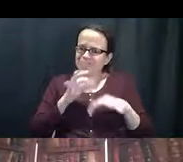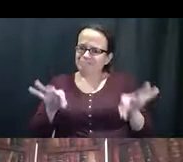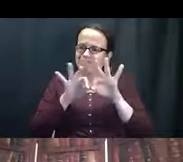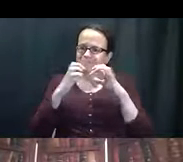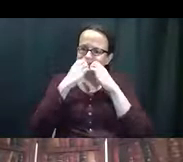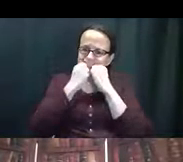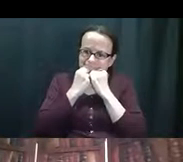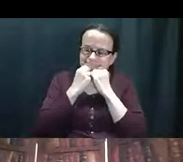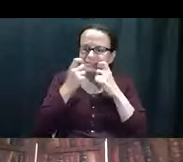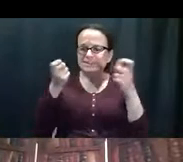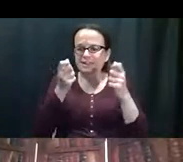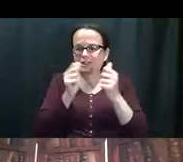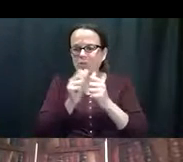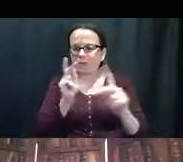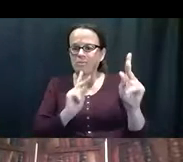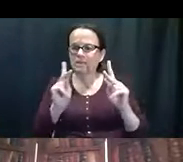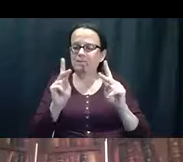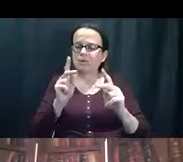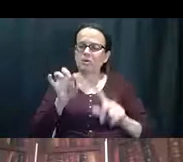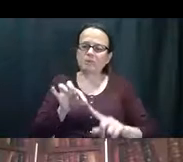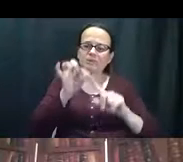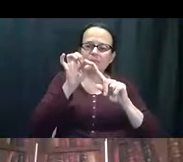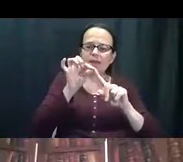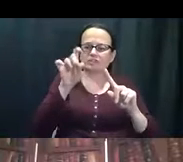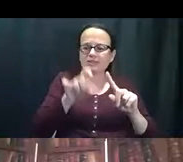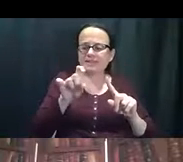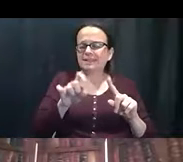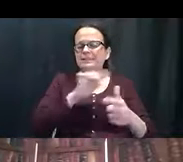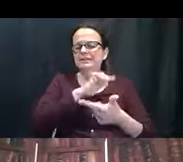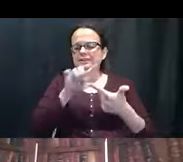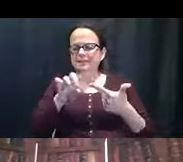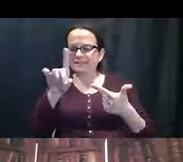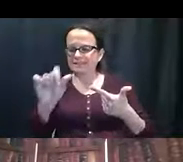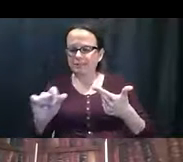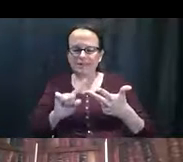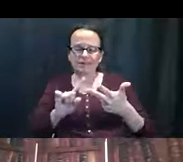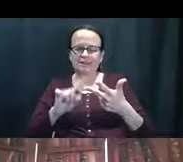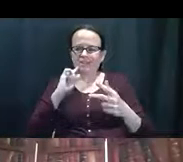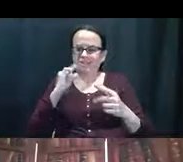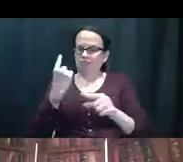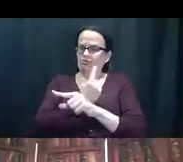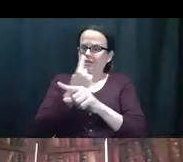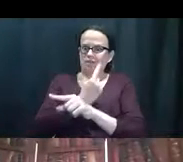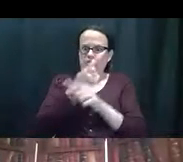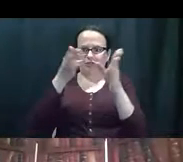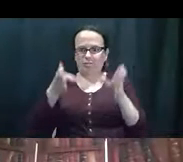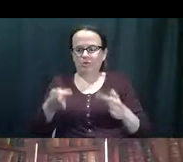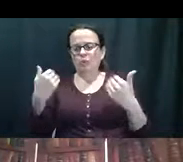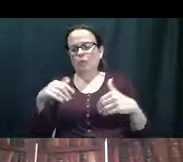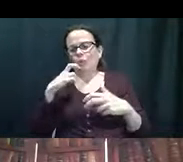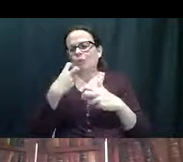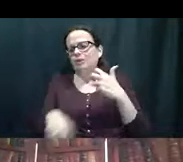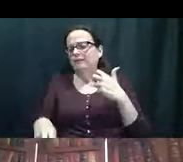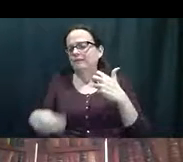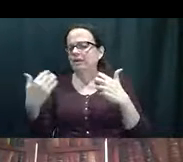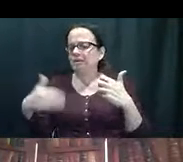demasiadas cosas que podemos hablar. Ustedes son humanos, son, eh, bregando con, eh, trabajando con personas incapacitadas o desa,